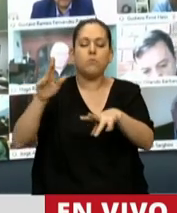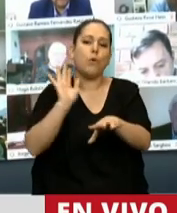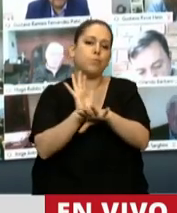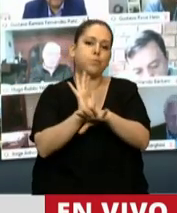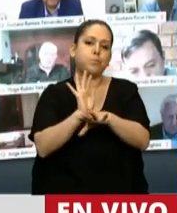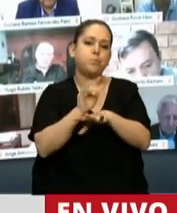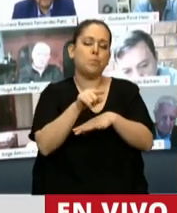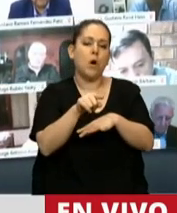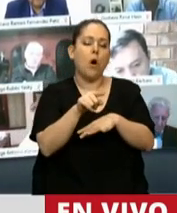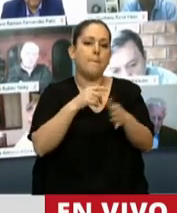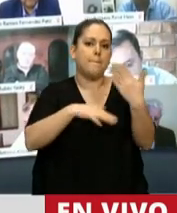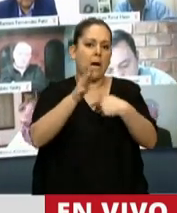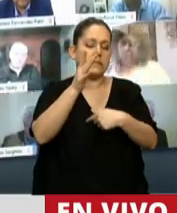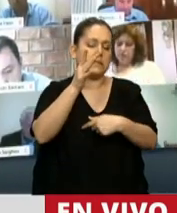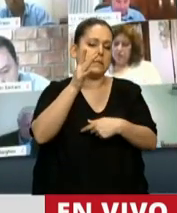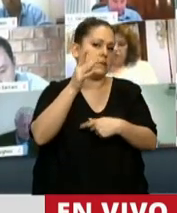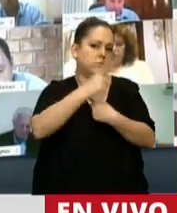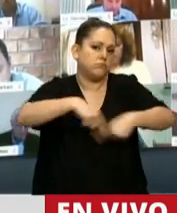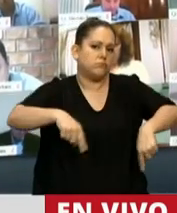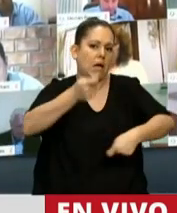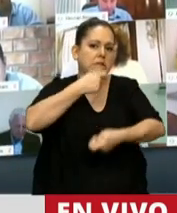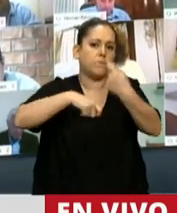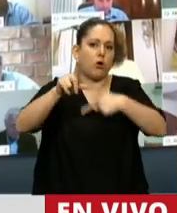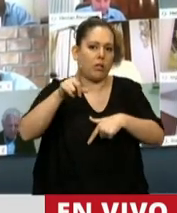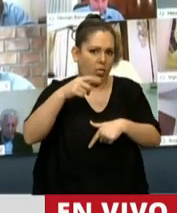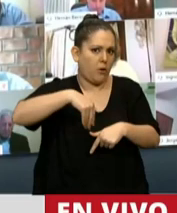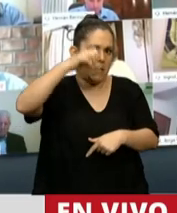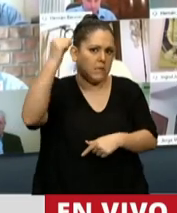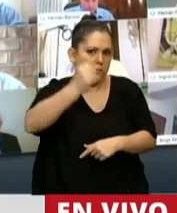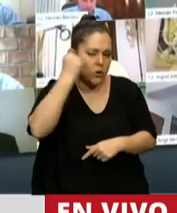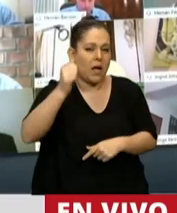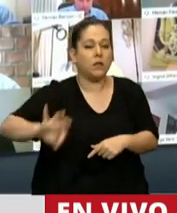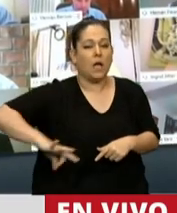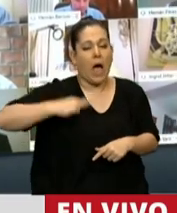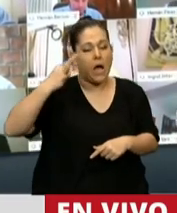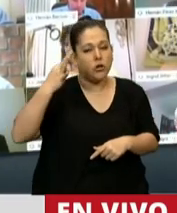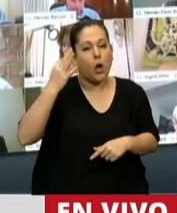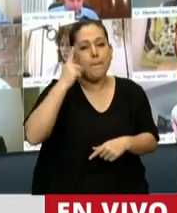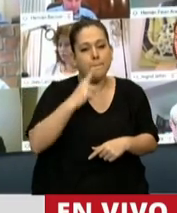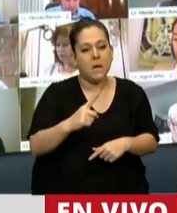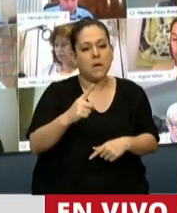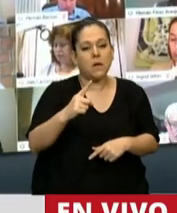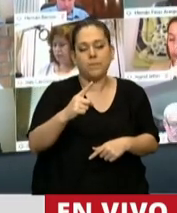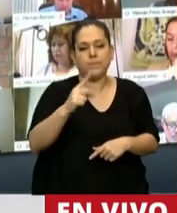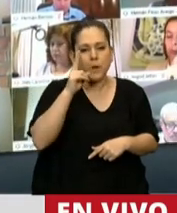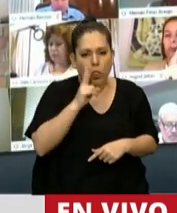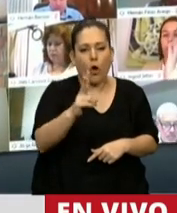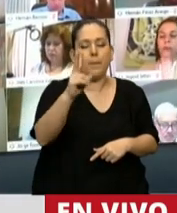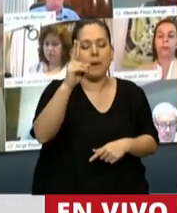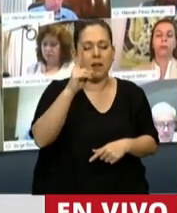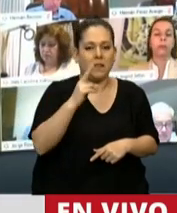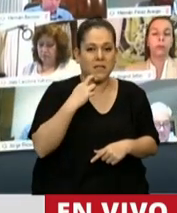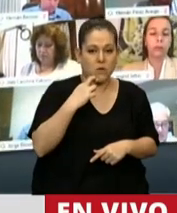exportador de la Argentina más importante. En el año 2019,